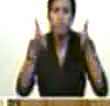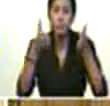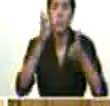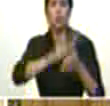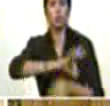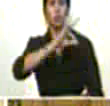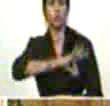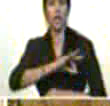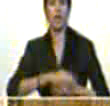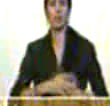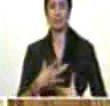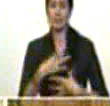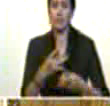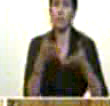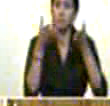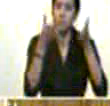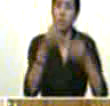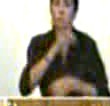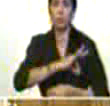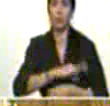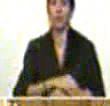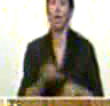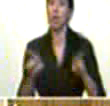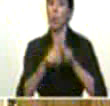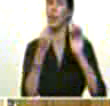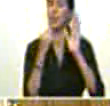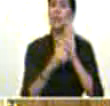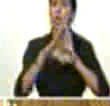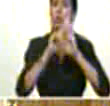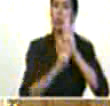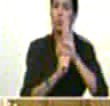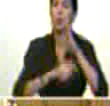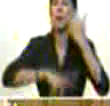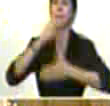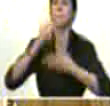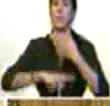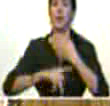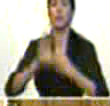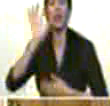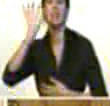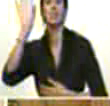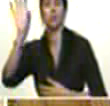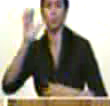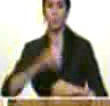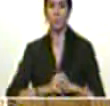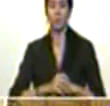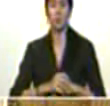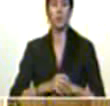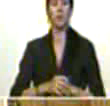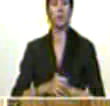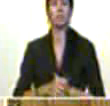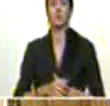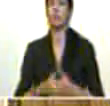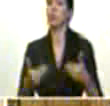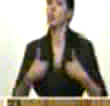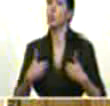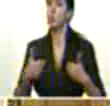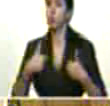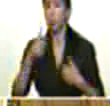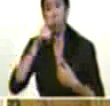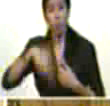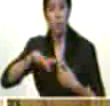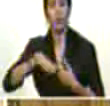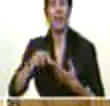cuyo diseño está establecido en la constitución y en el plan de desarrollo de la nación la crisis que afecta al pueblo de venezuela está